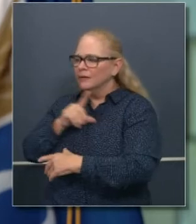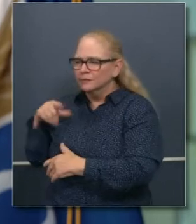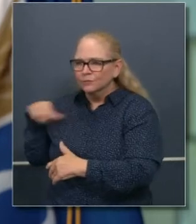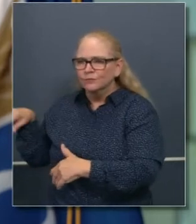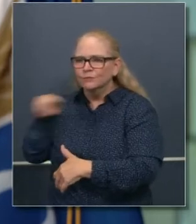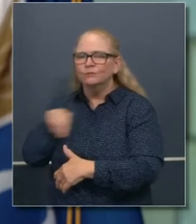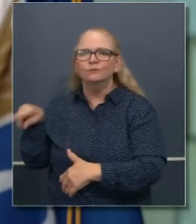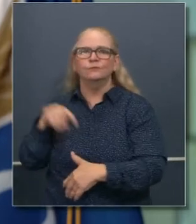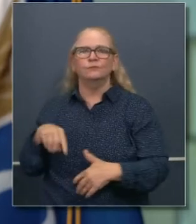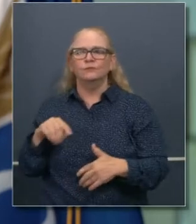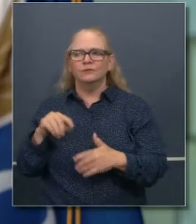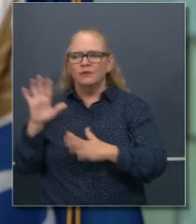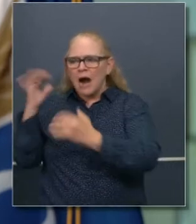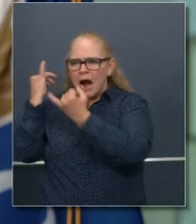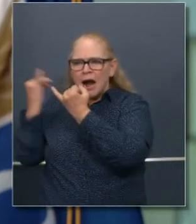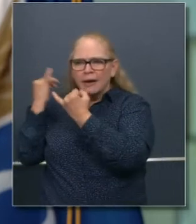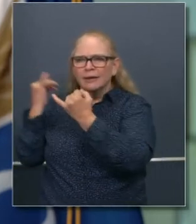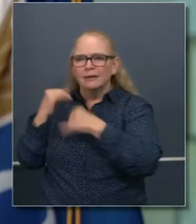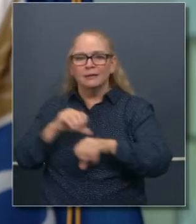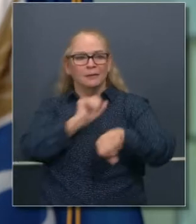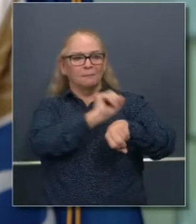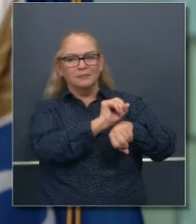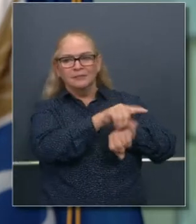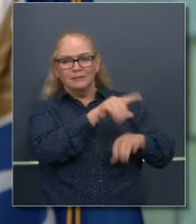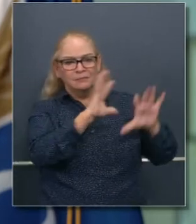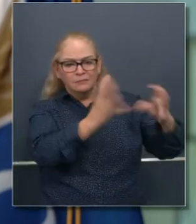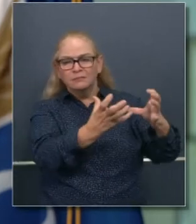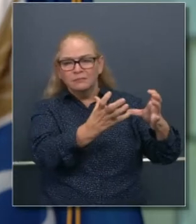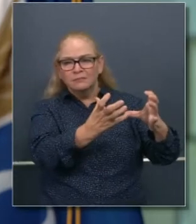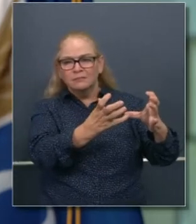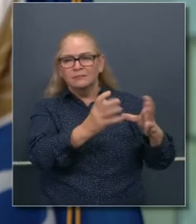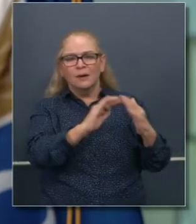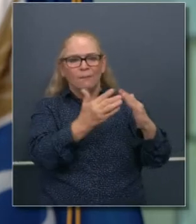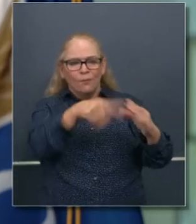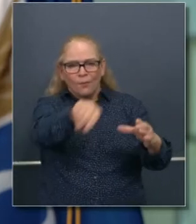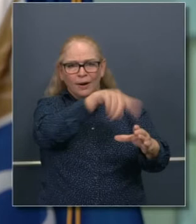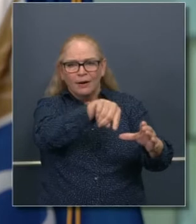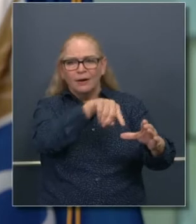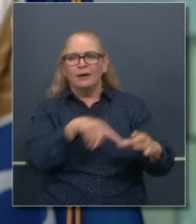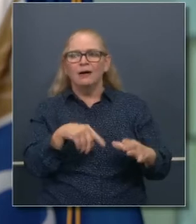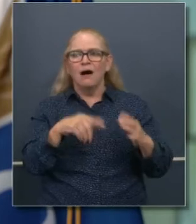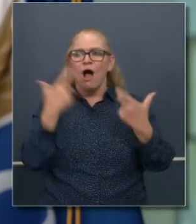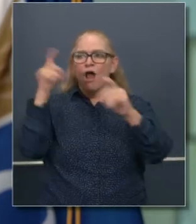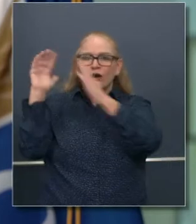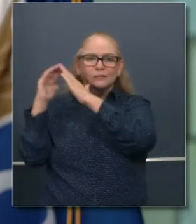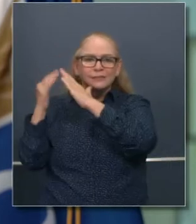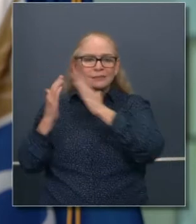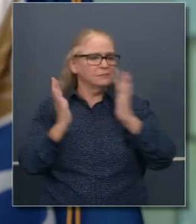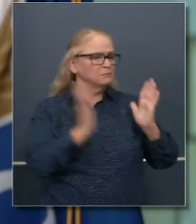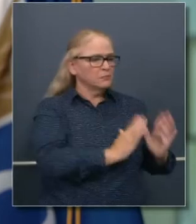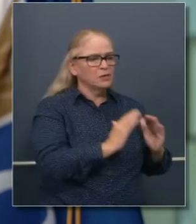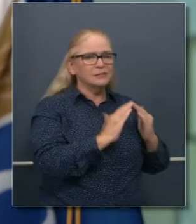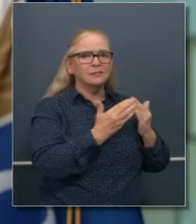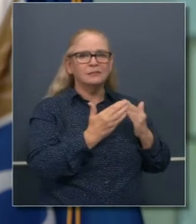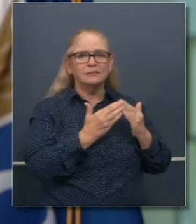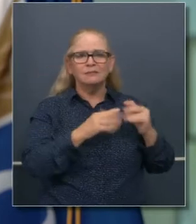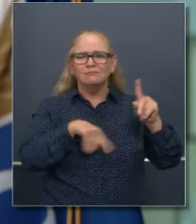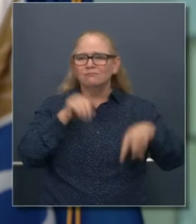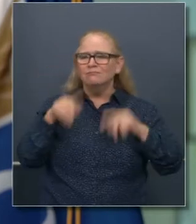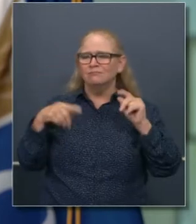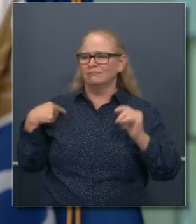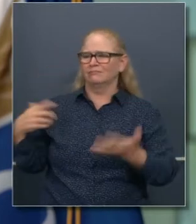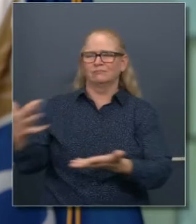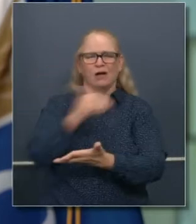legislatura también por todas sus ideas y la comunidad empresarial por sus ideas, las ciudades pequeñas y grandes en todo el estado que han enviado también